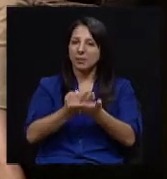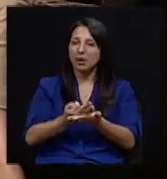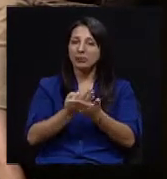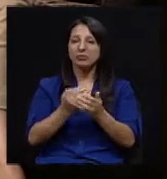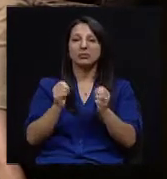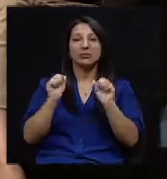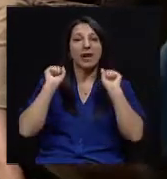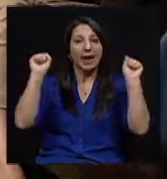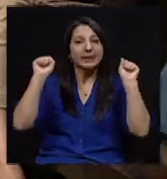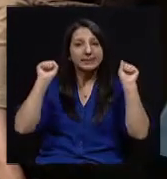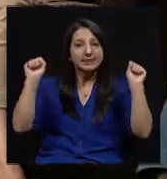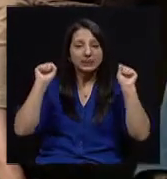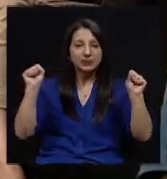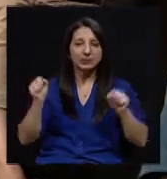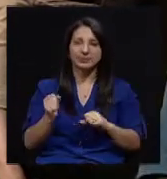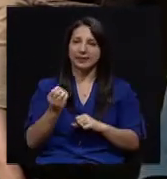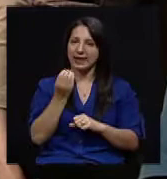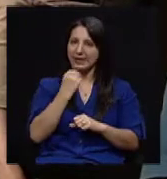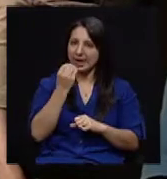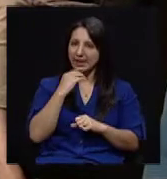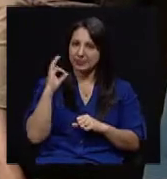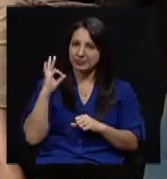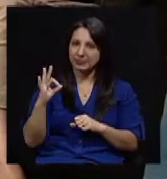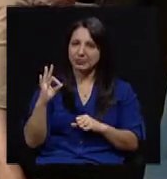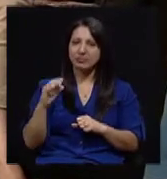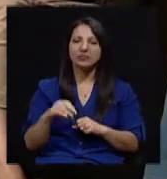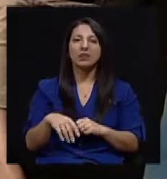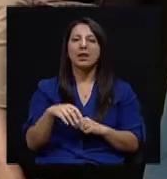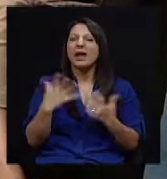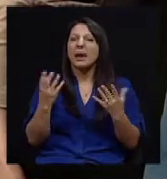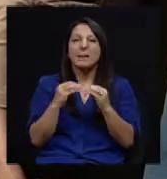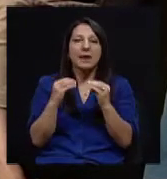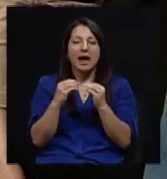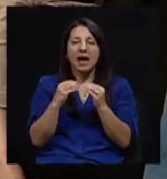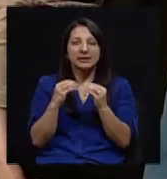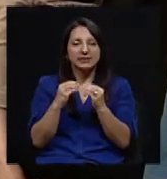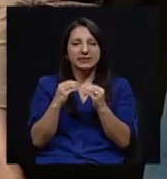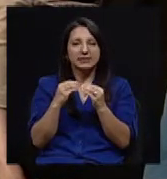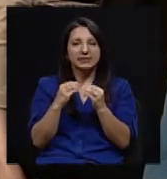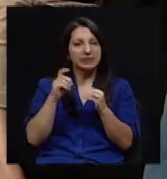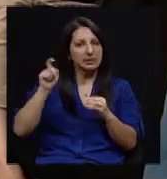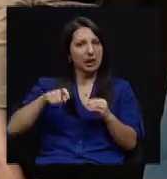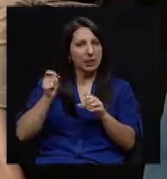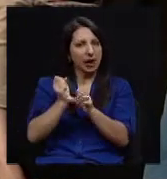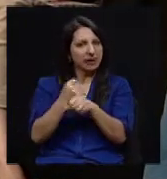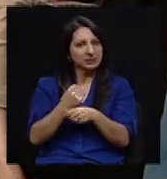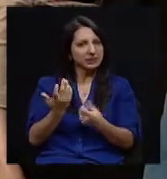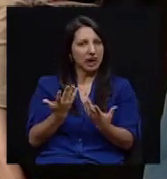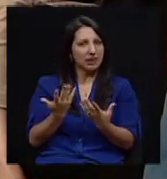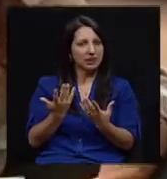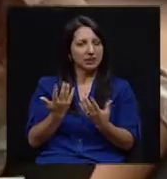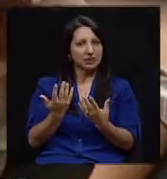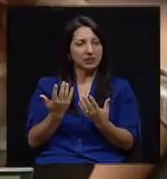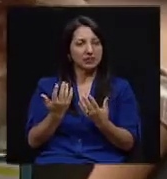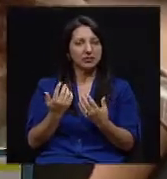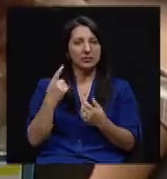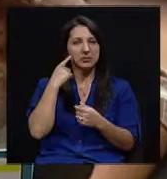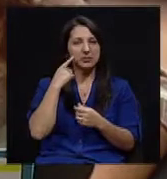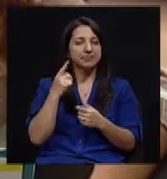ejercicio, con la dieta. ¿Qué otras cosas deberíamos de hacer además de esto?